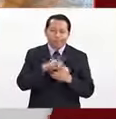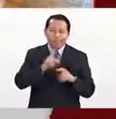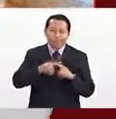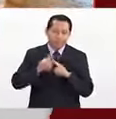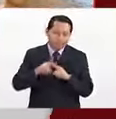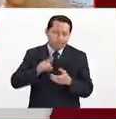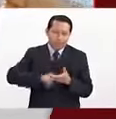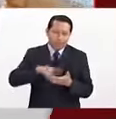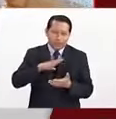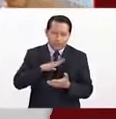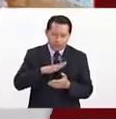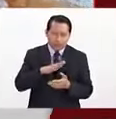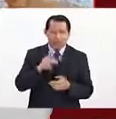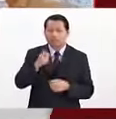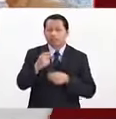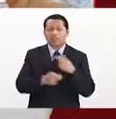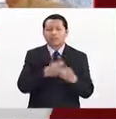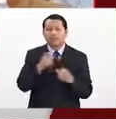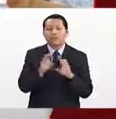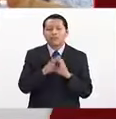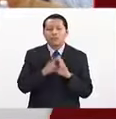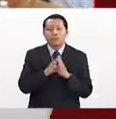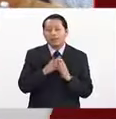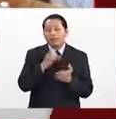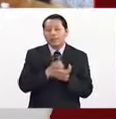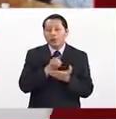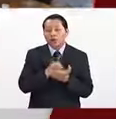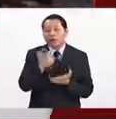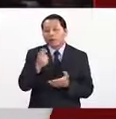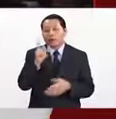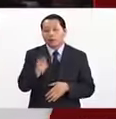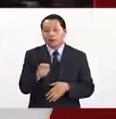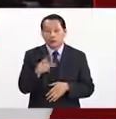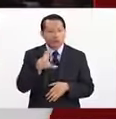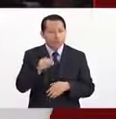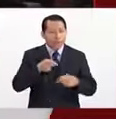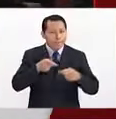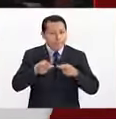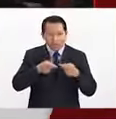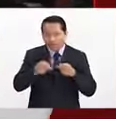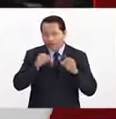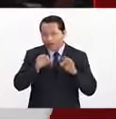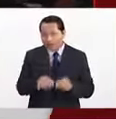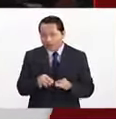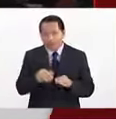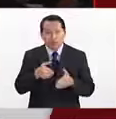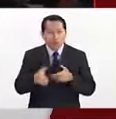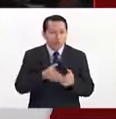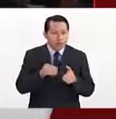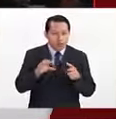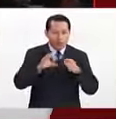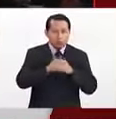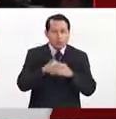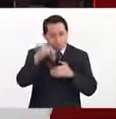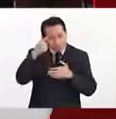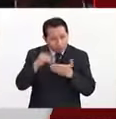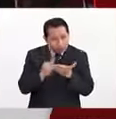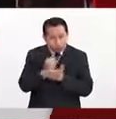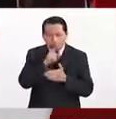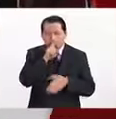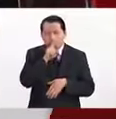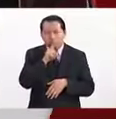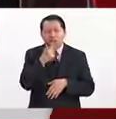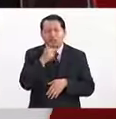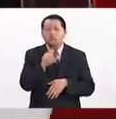que los agentes económicos no planifican, no corren un modelo econométrico para tomar sus decisiones. Dicen,